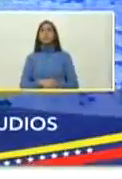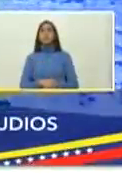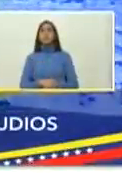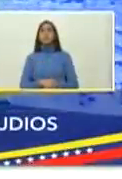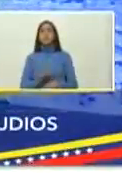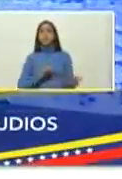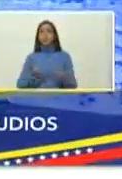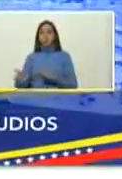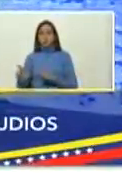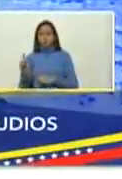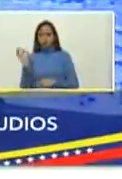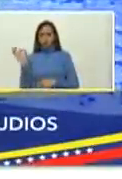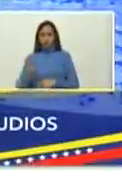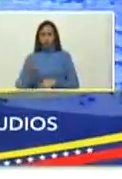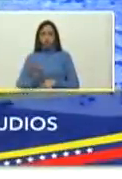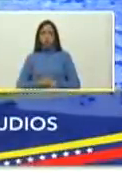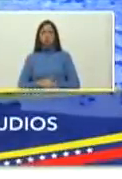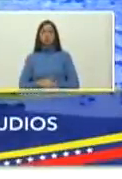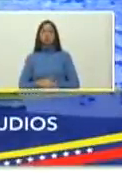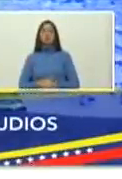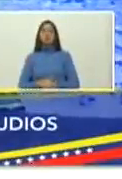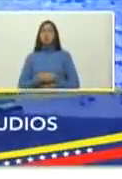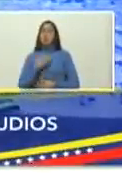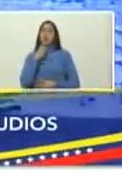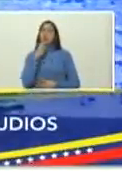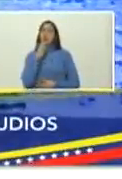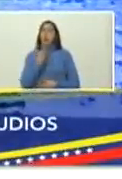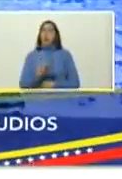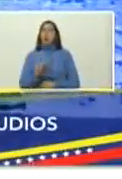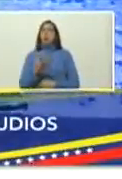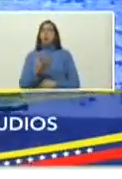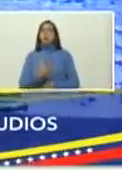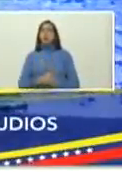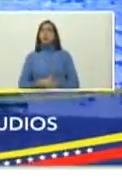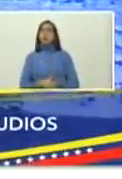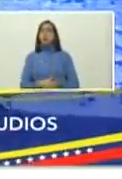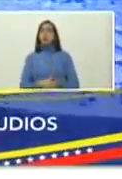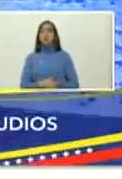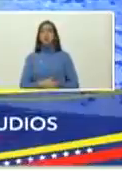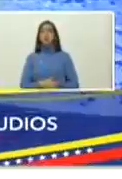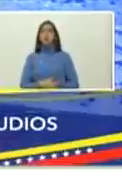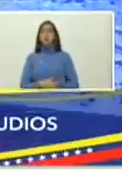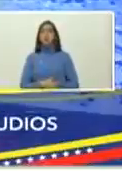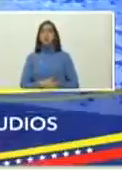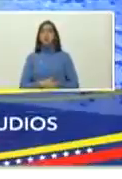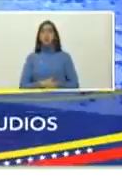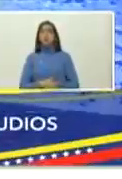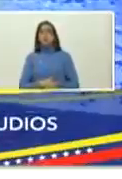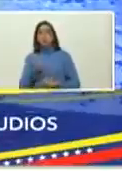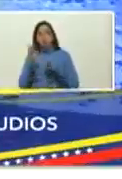¿correcto? Bueno, el jurado invitado,